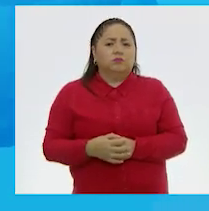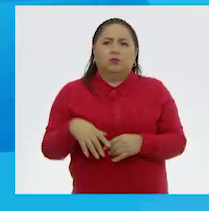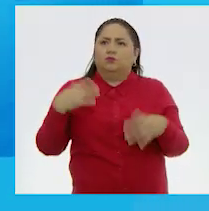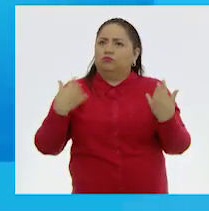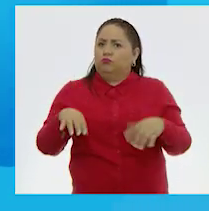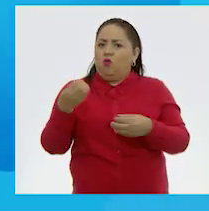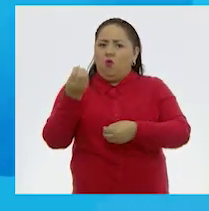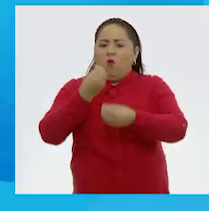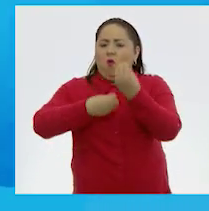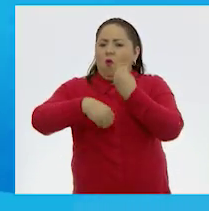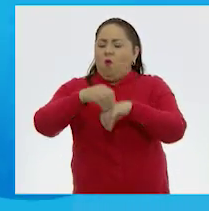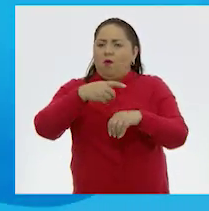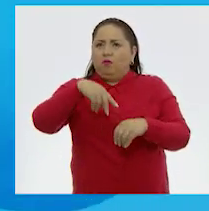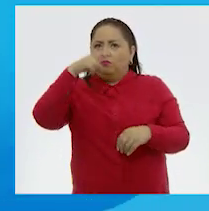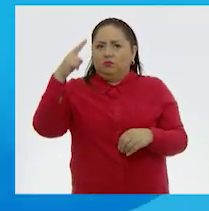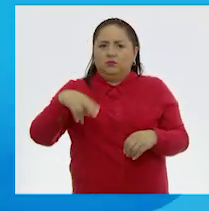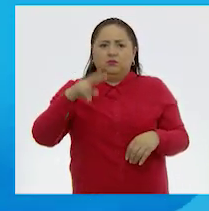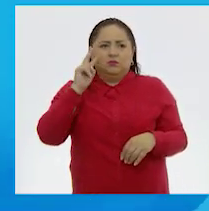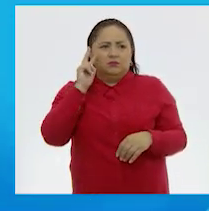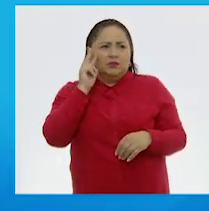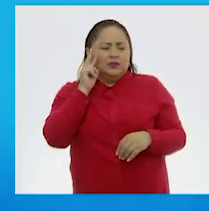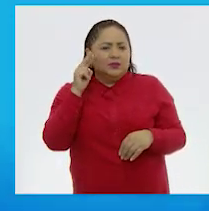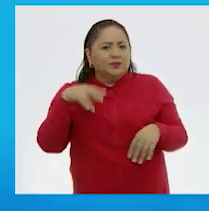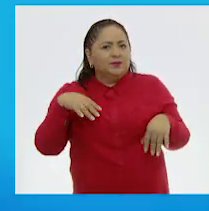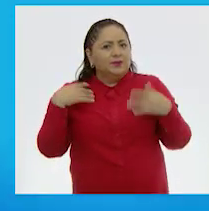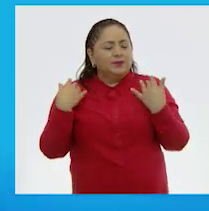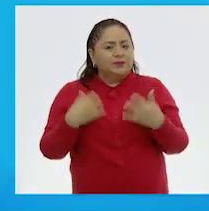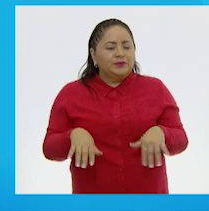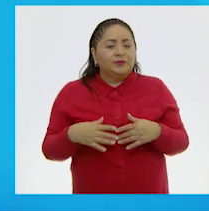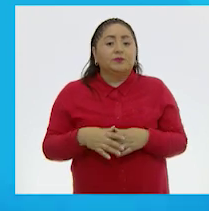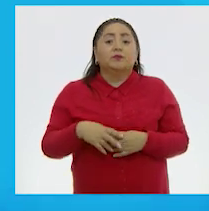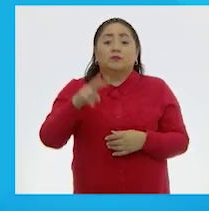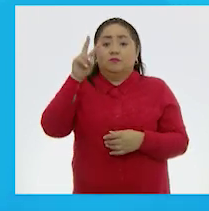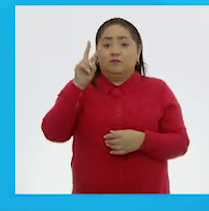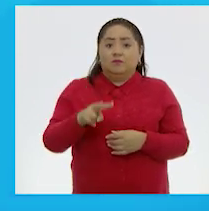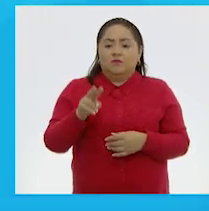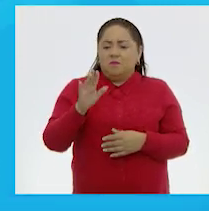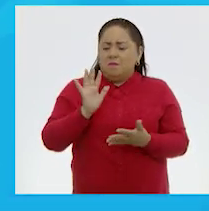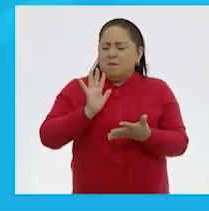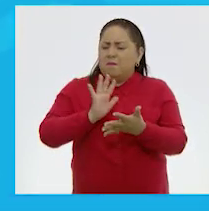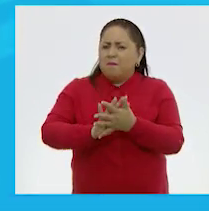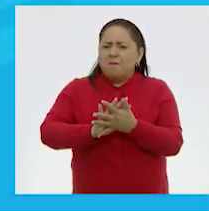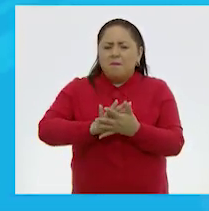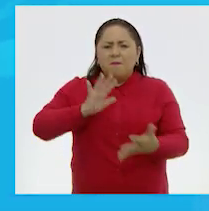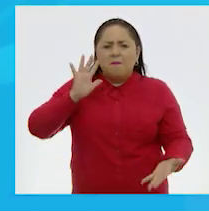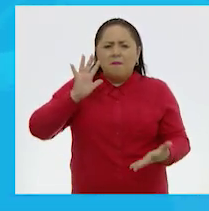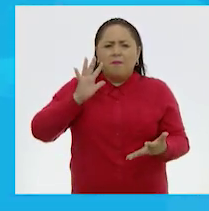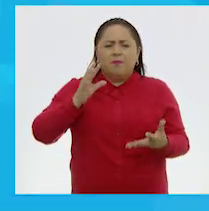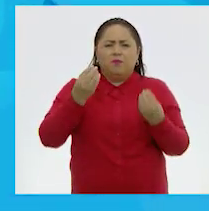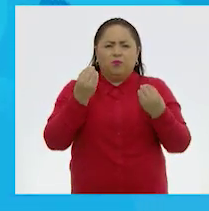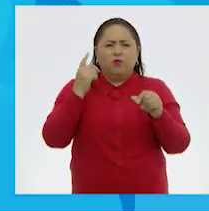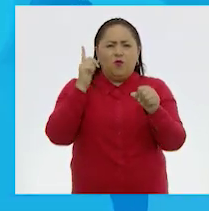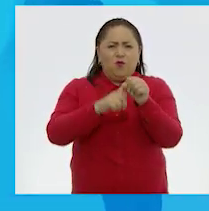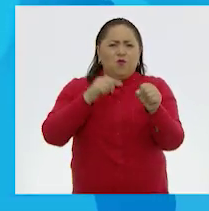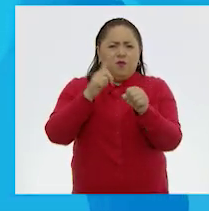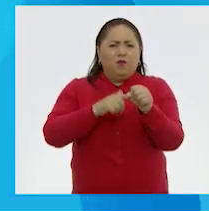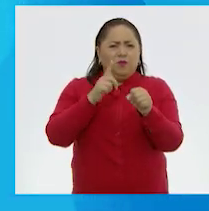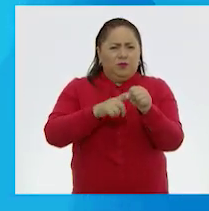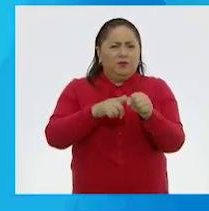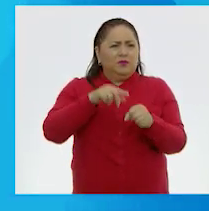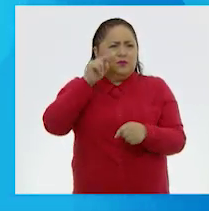maestra que se siente cálida. Exacto. La mayor cantidad de colores que